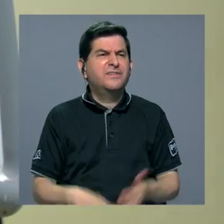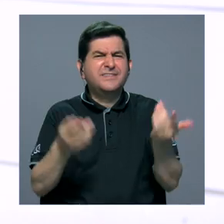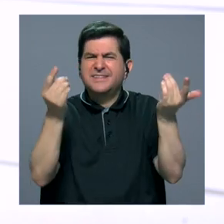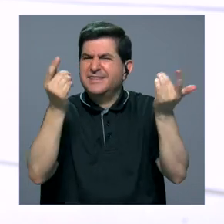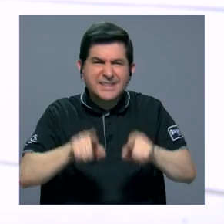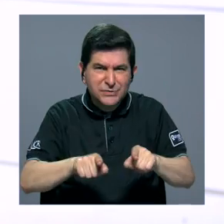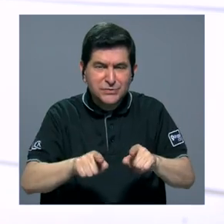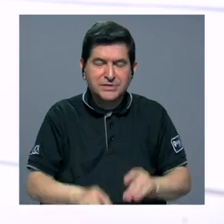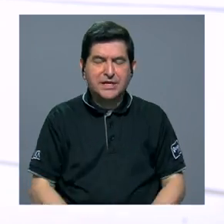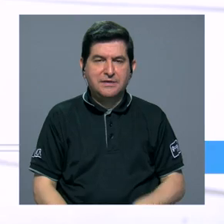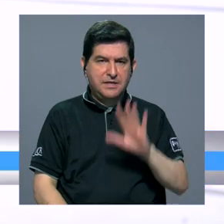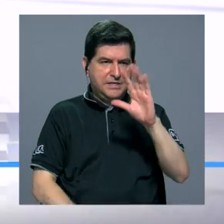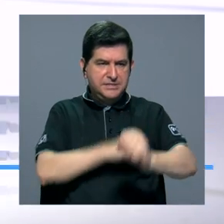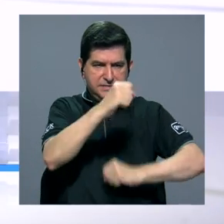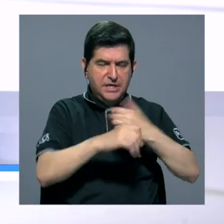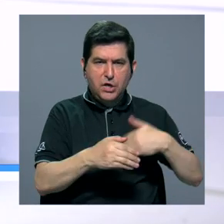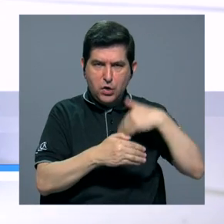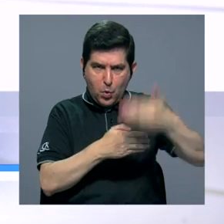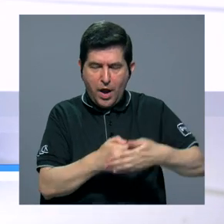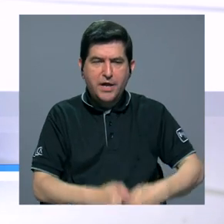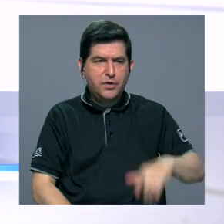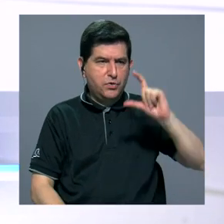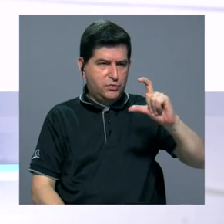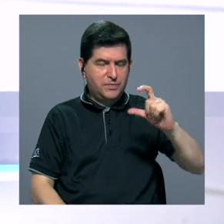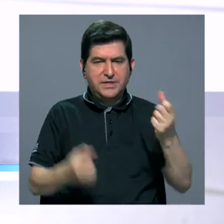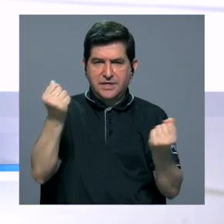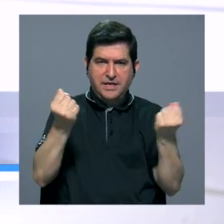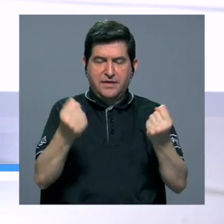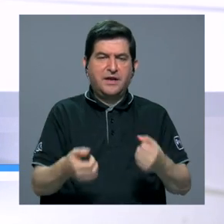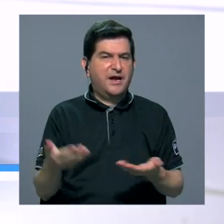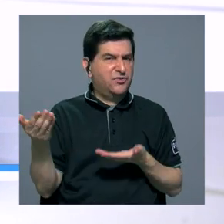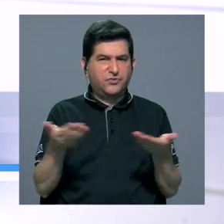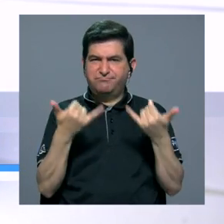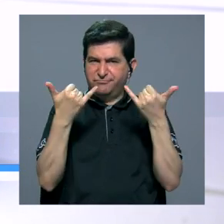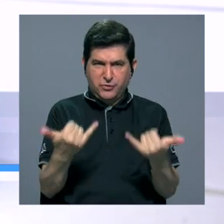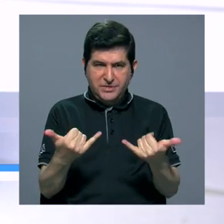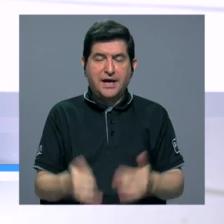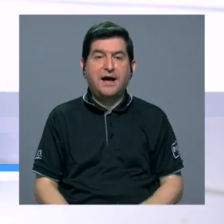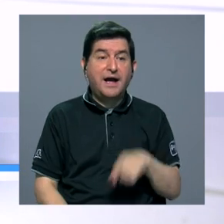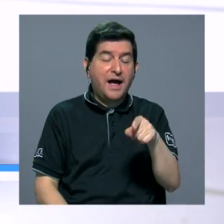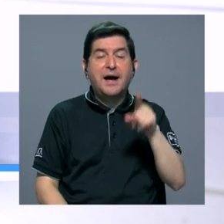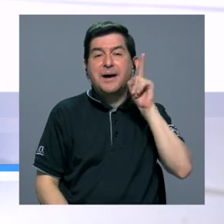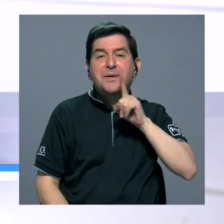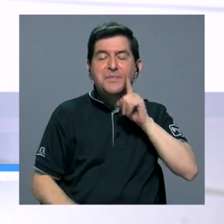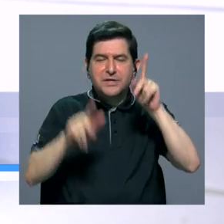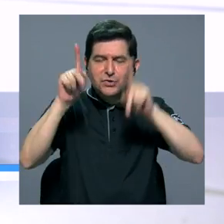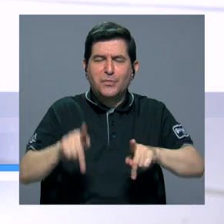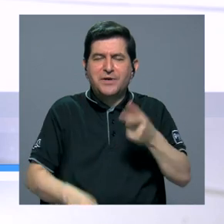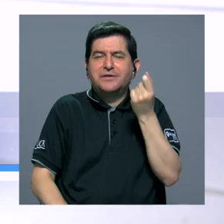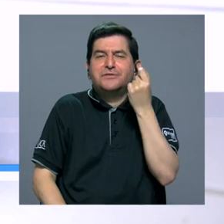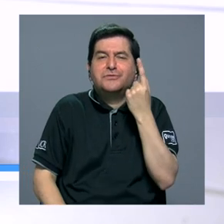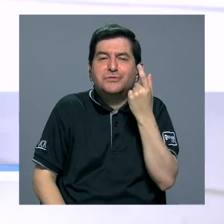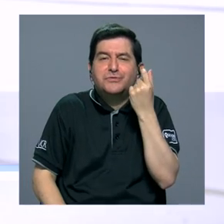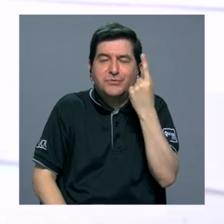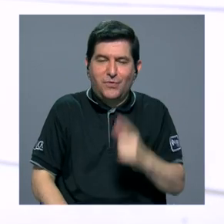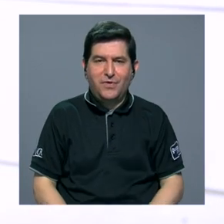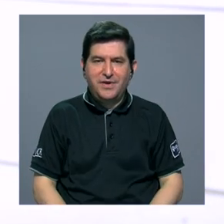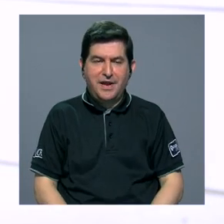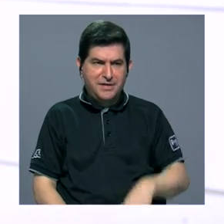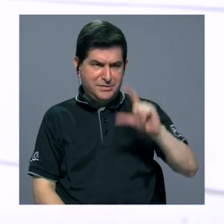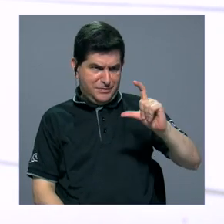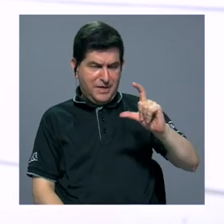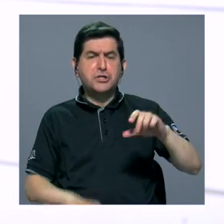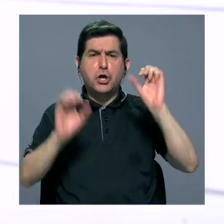si después de cinco años la batería de mi carro no sirve? Entonces, ese es un mito que la gente tiene que empezar a entender que las